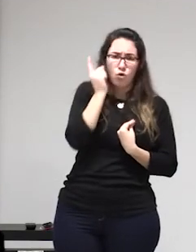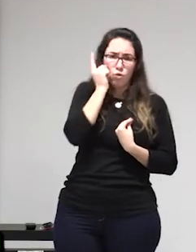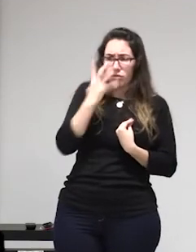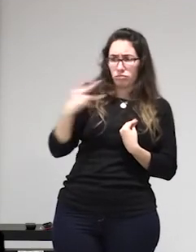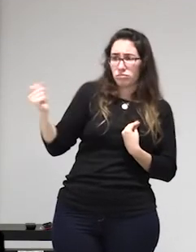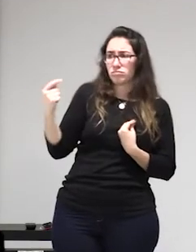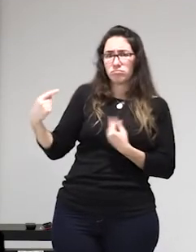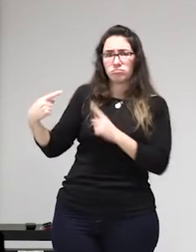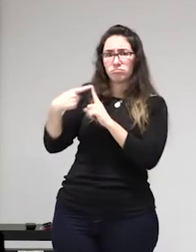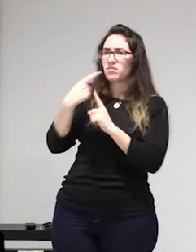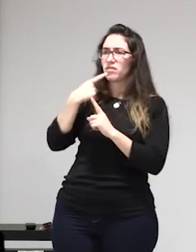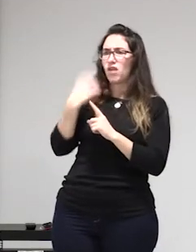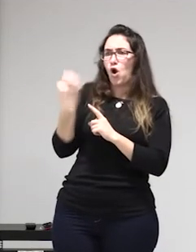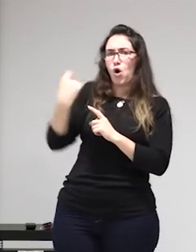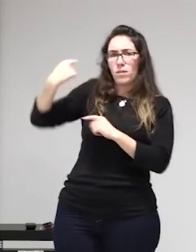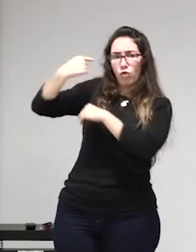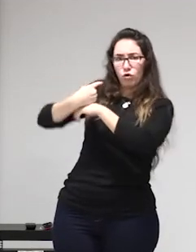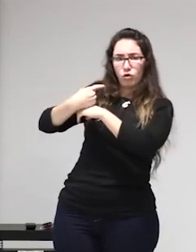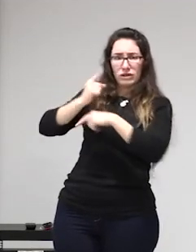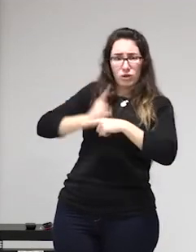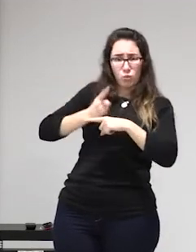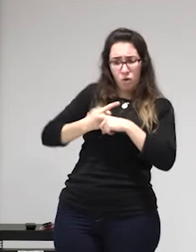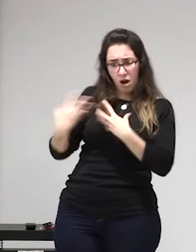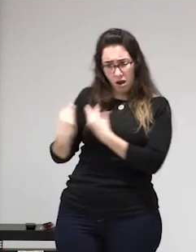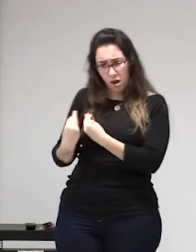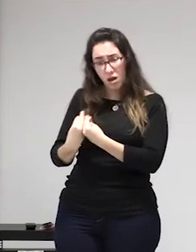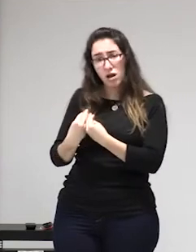seguir fomentando un estigma y para seguir sobre todo